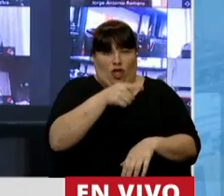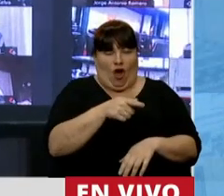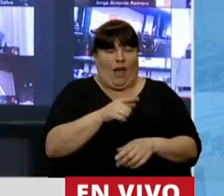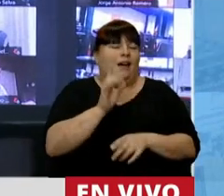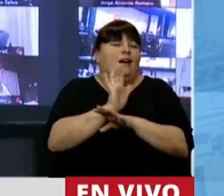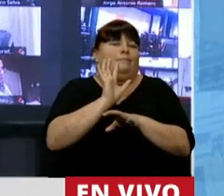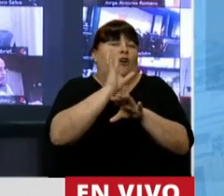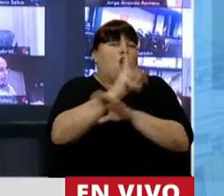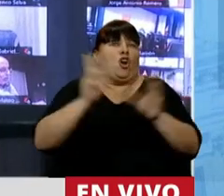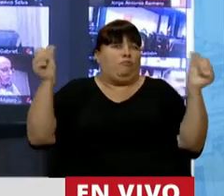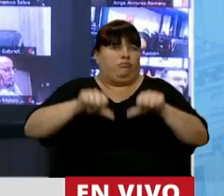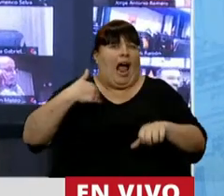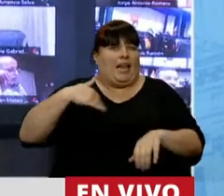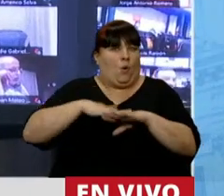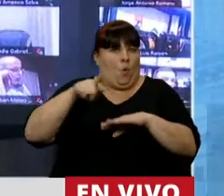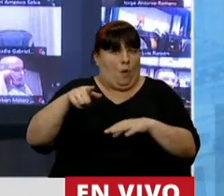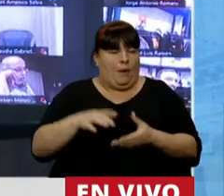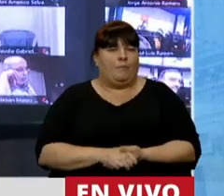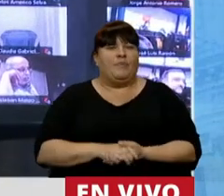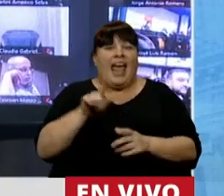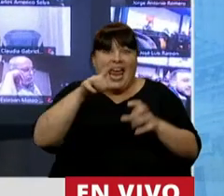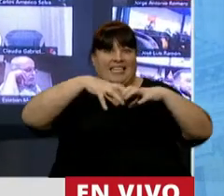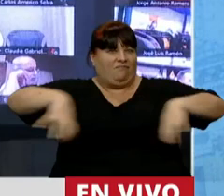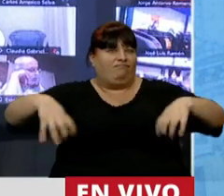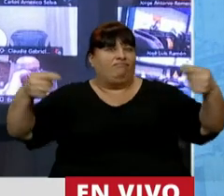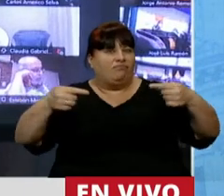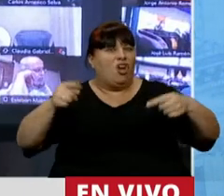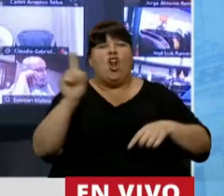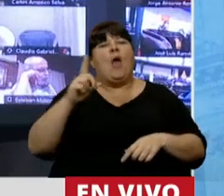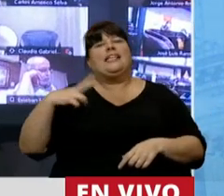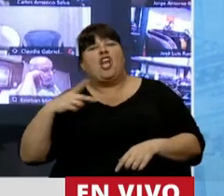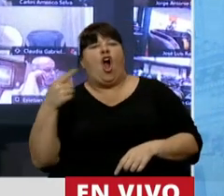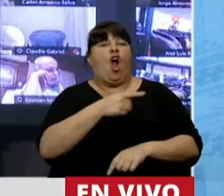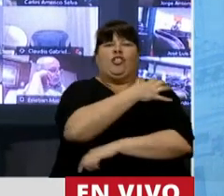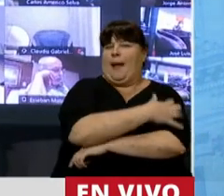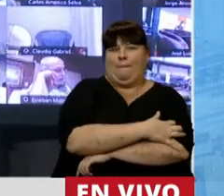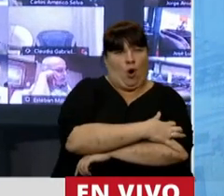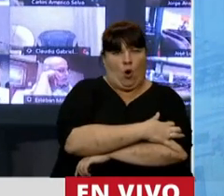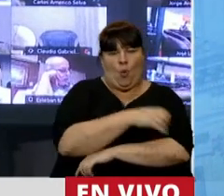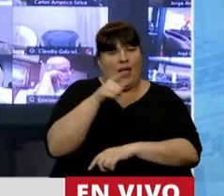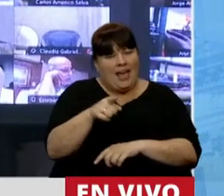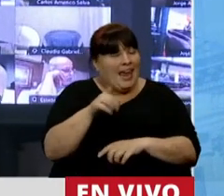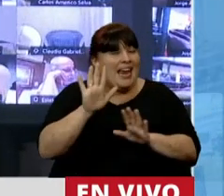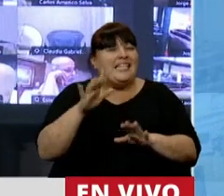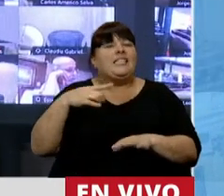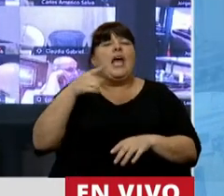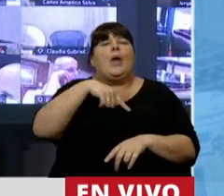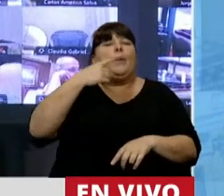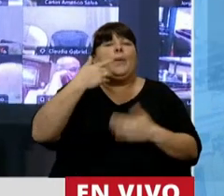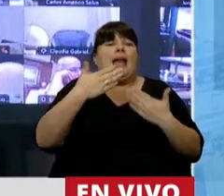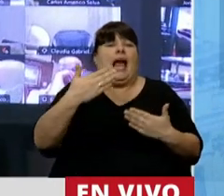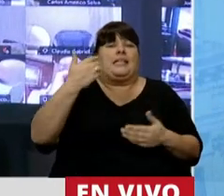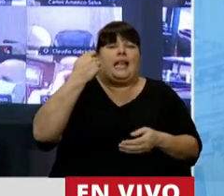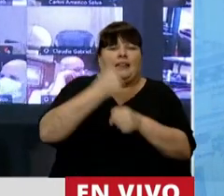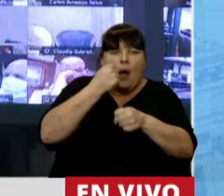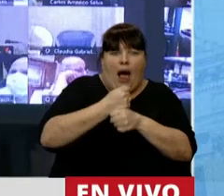saqueó este país. Y esa es la grieta. No es ricos contra pobres, es los que viven de su laburo y sus